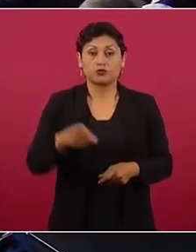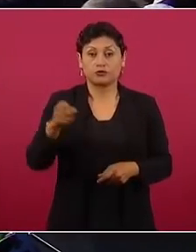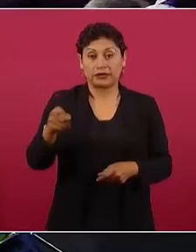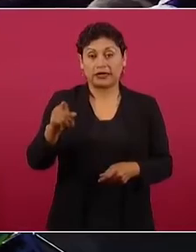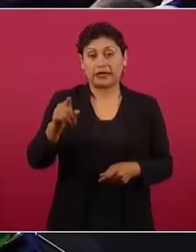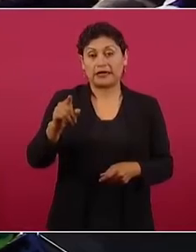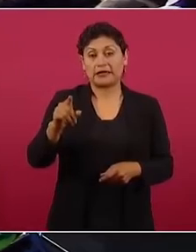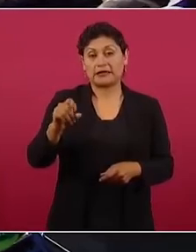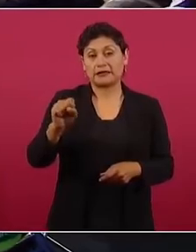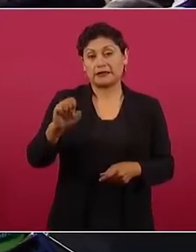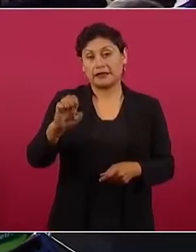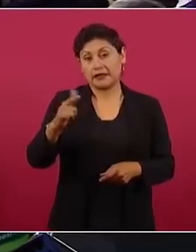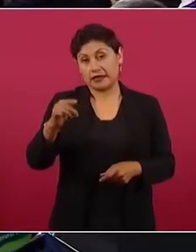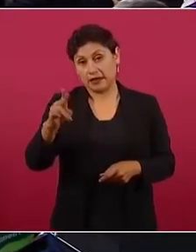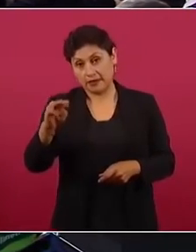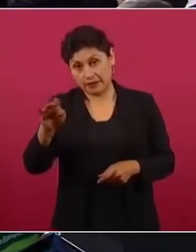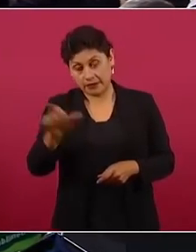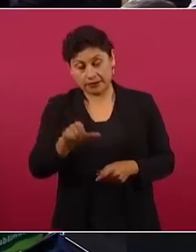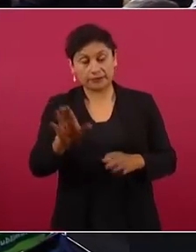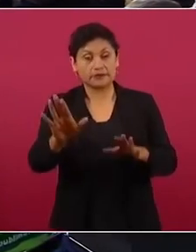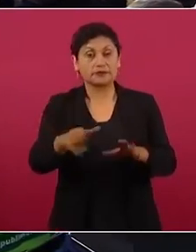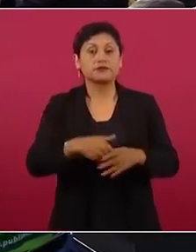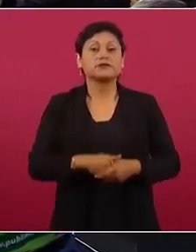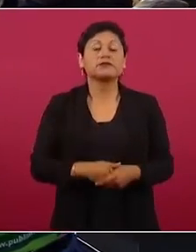Eliane.